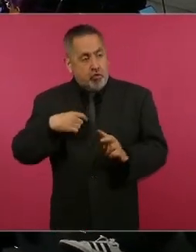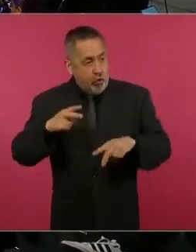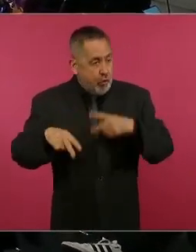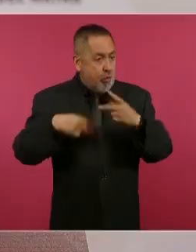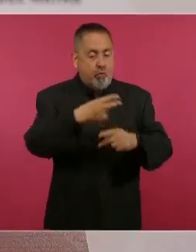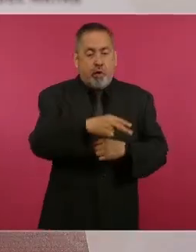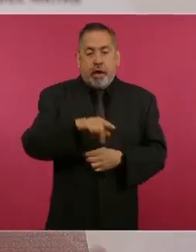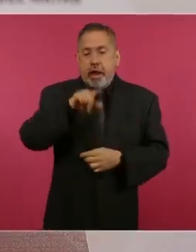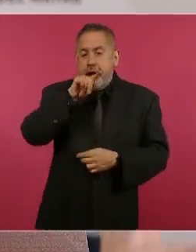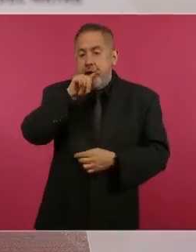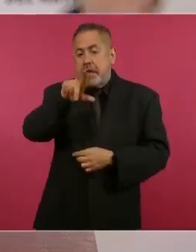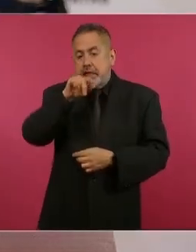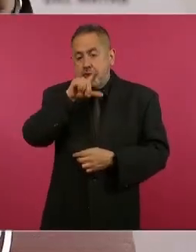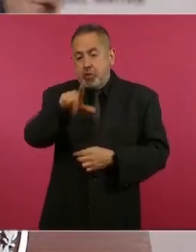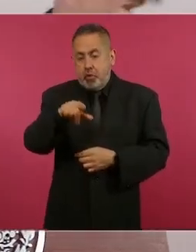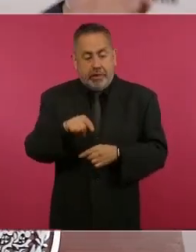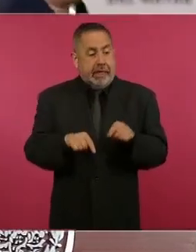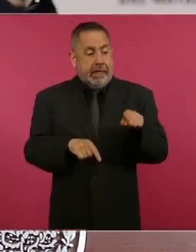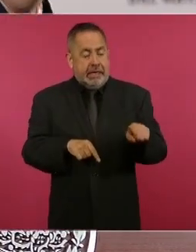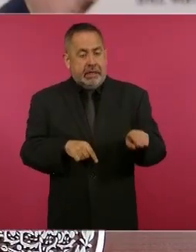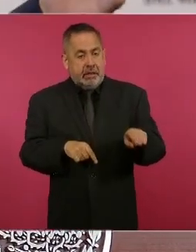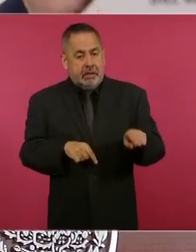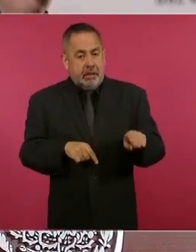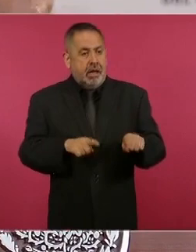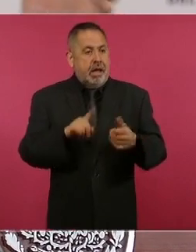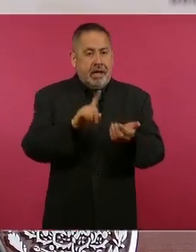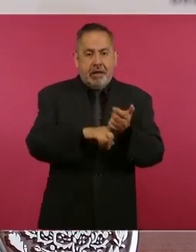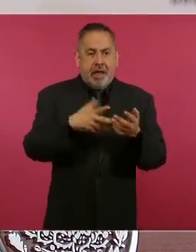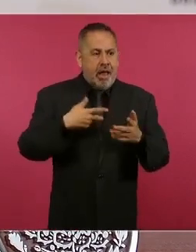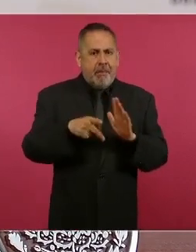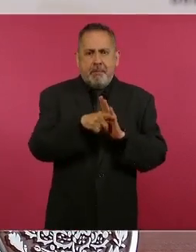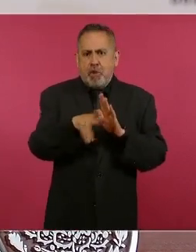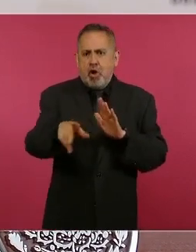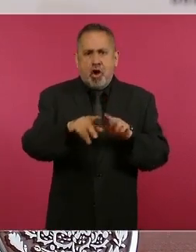y están todos los periodistas